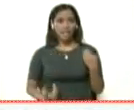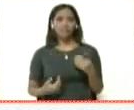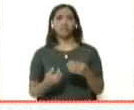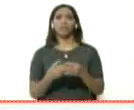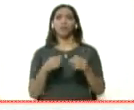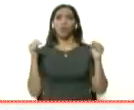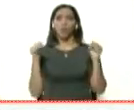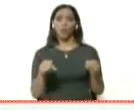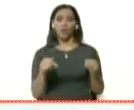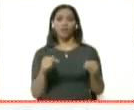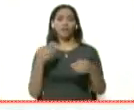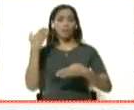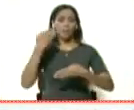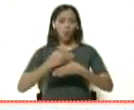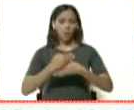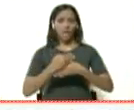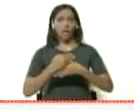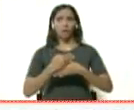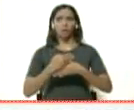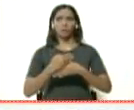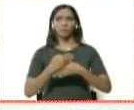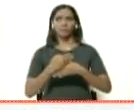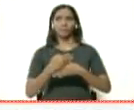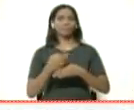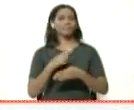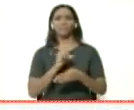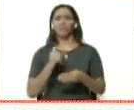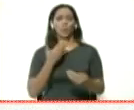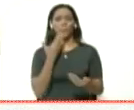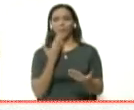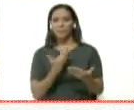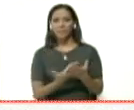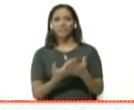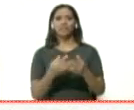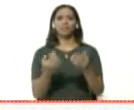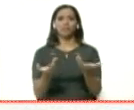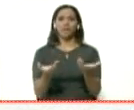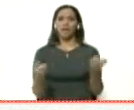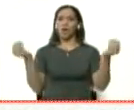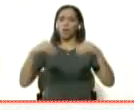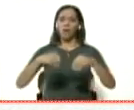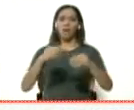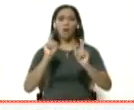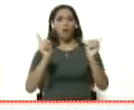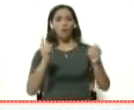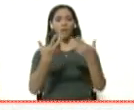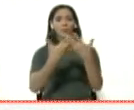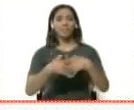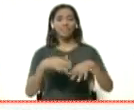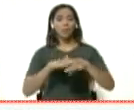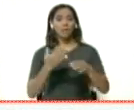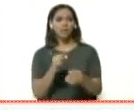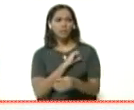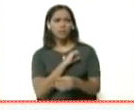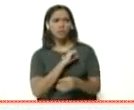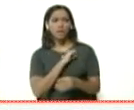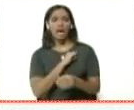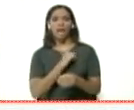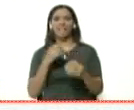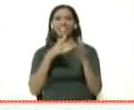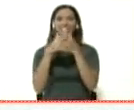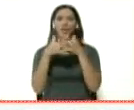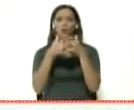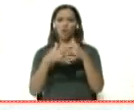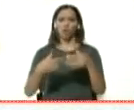presidente hoy, el bloqueo no nos permite negociar directamente con algunas empresas porque las empresas tienen temor a que los sancionen